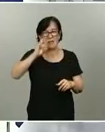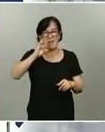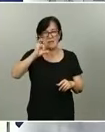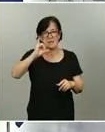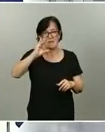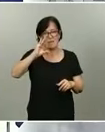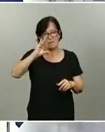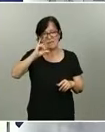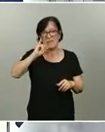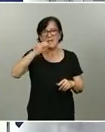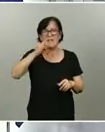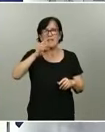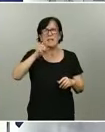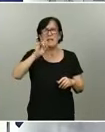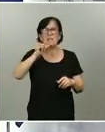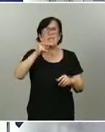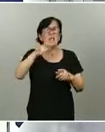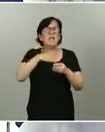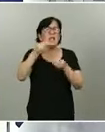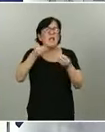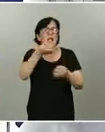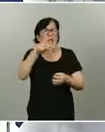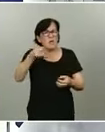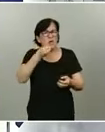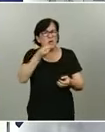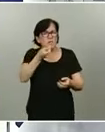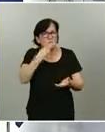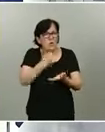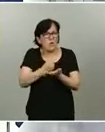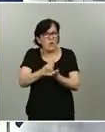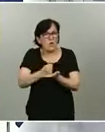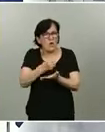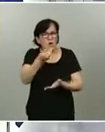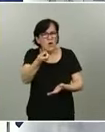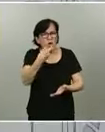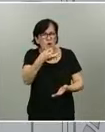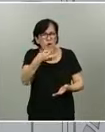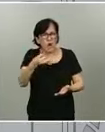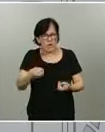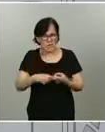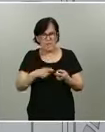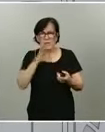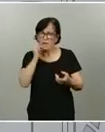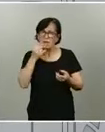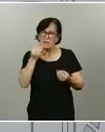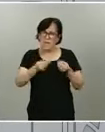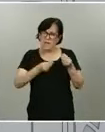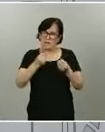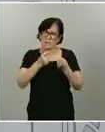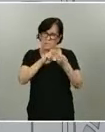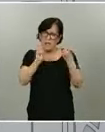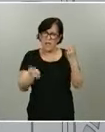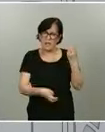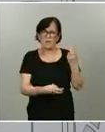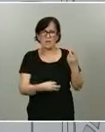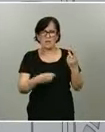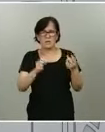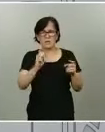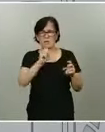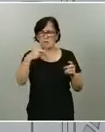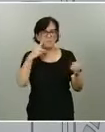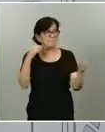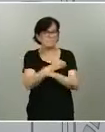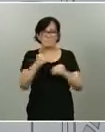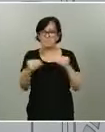eficacia tienen? ¿Qué sabe? Con varios antivirales ha habido resultados discrepantes. No hemos tenido ningún